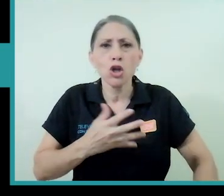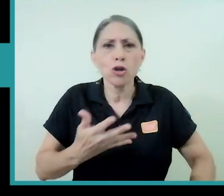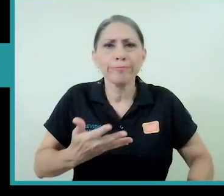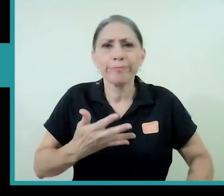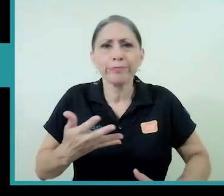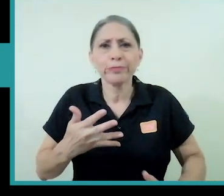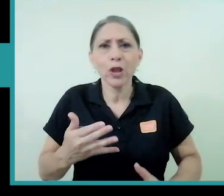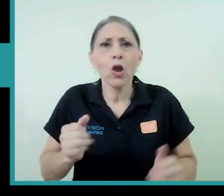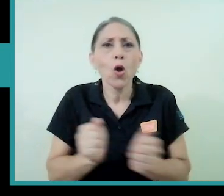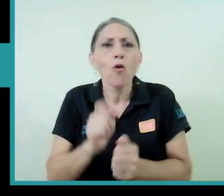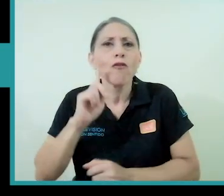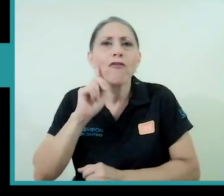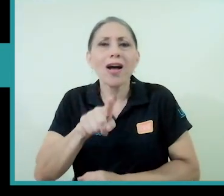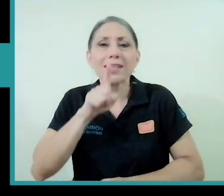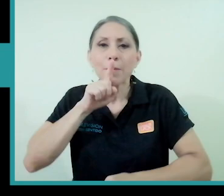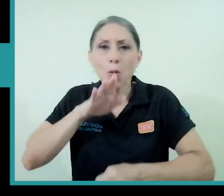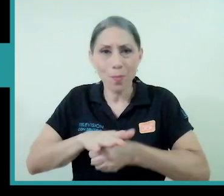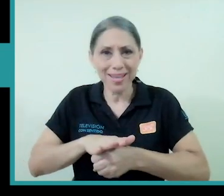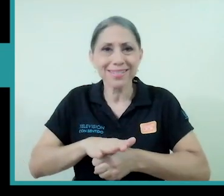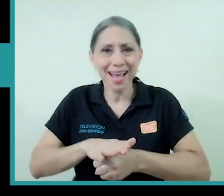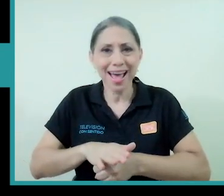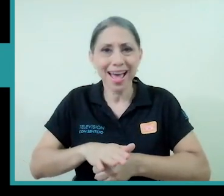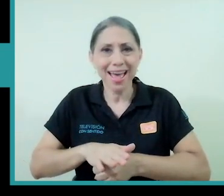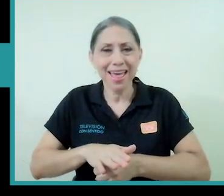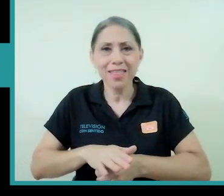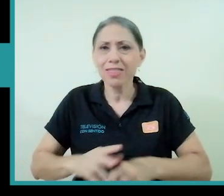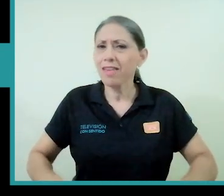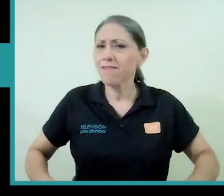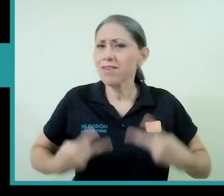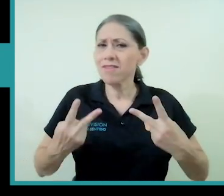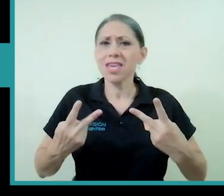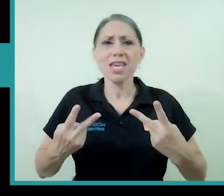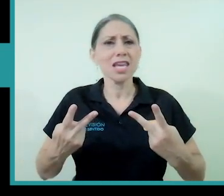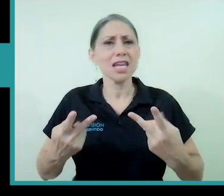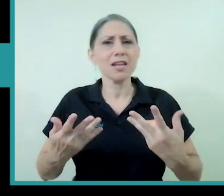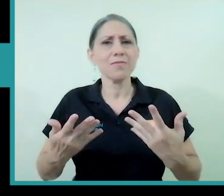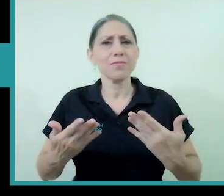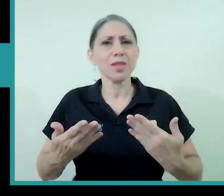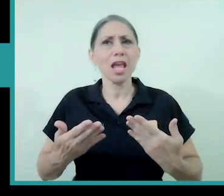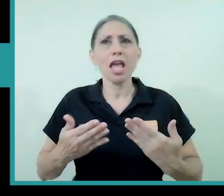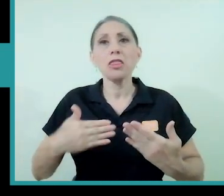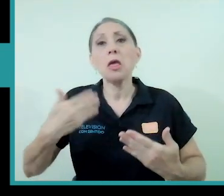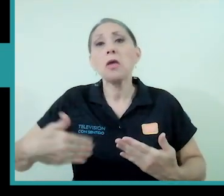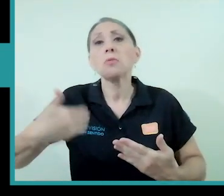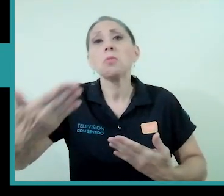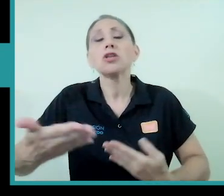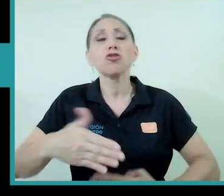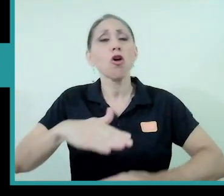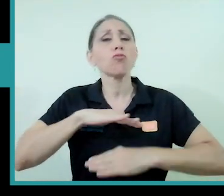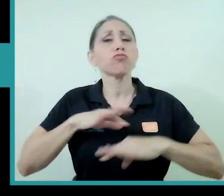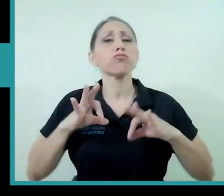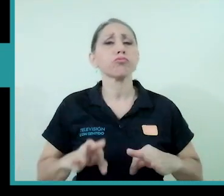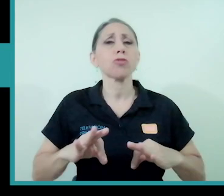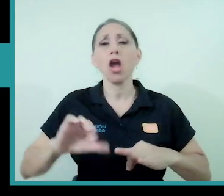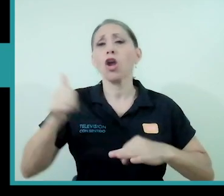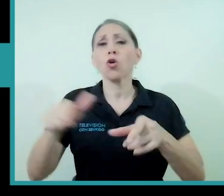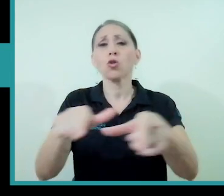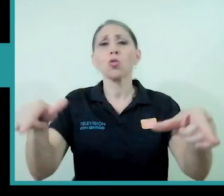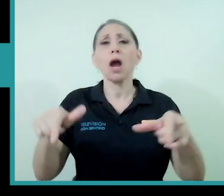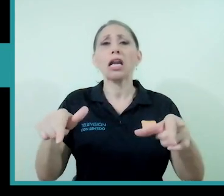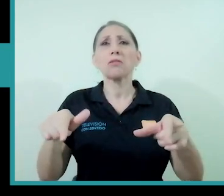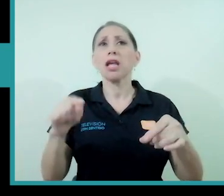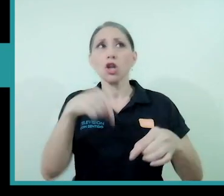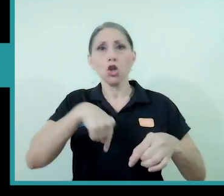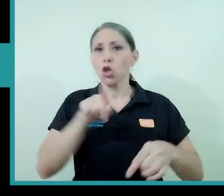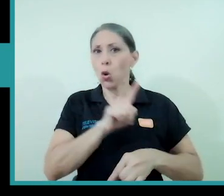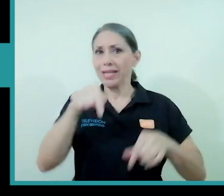con una falsa promesa de vivir a plenitud en un espacio que no es este entonces yo me desentiendo absolutamente de lo que pasa